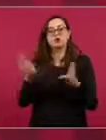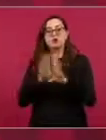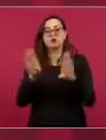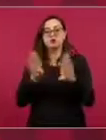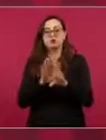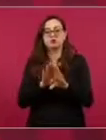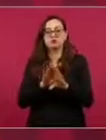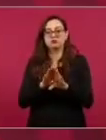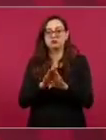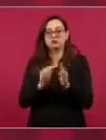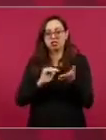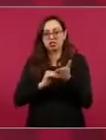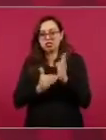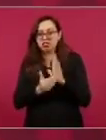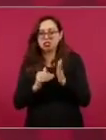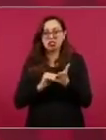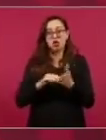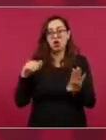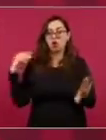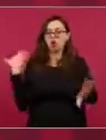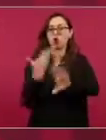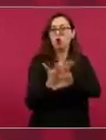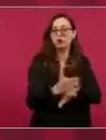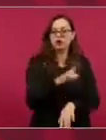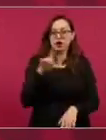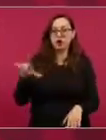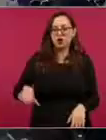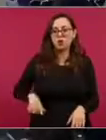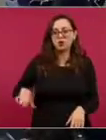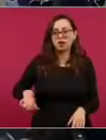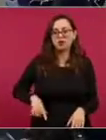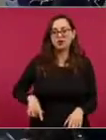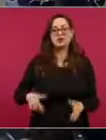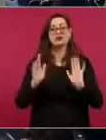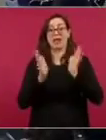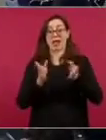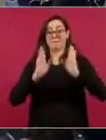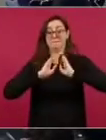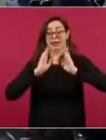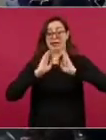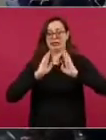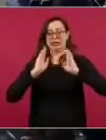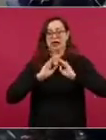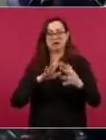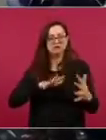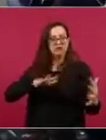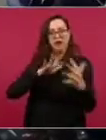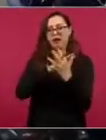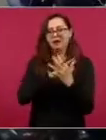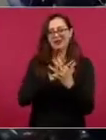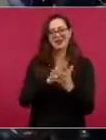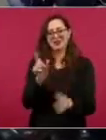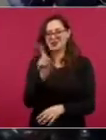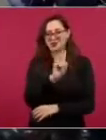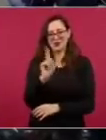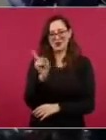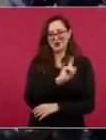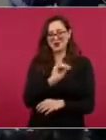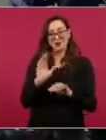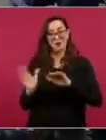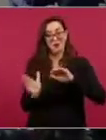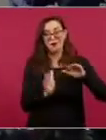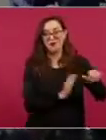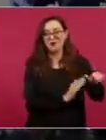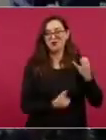ya no es la intervención militar, ya es